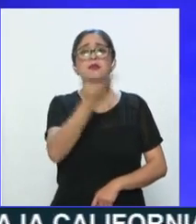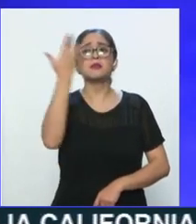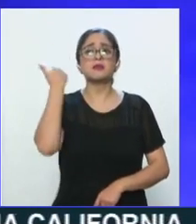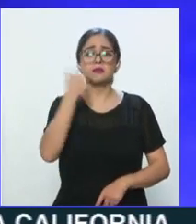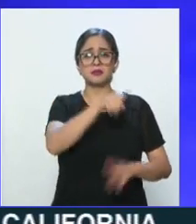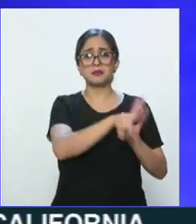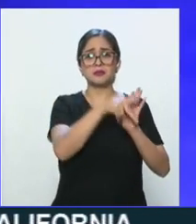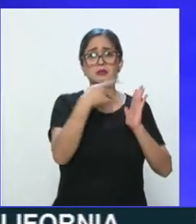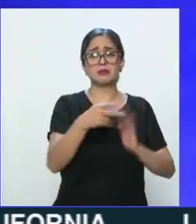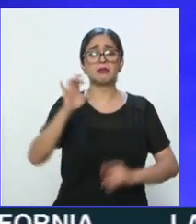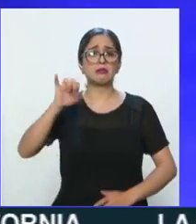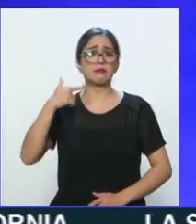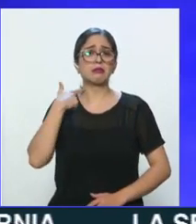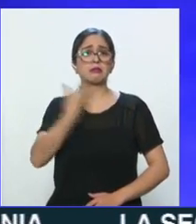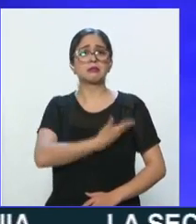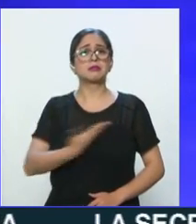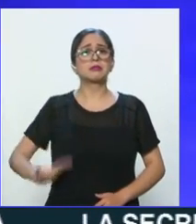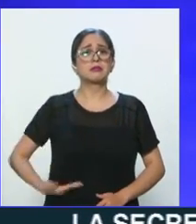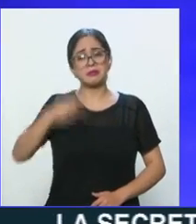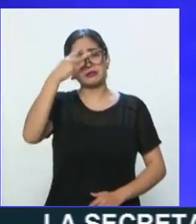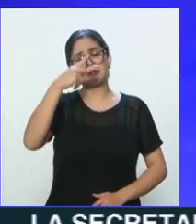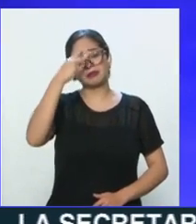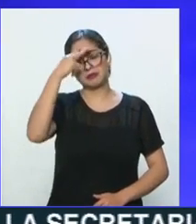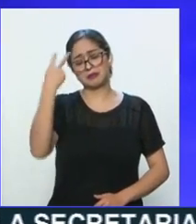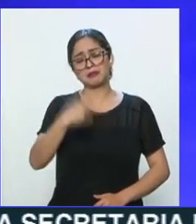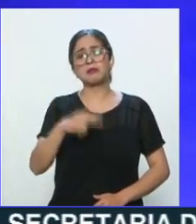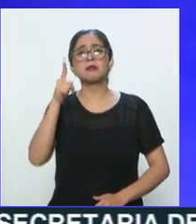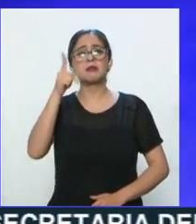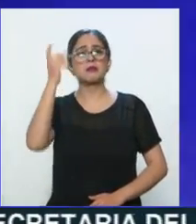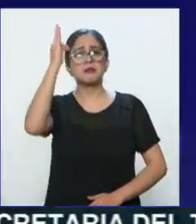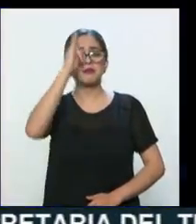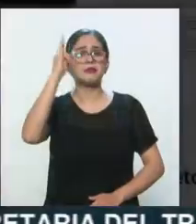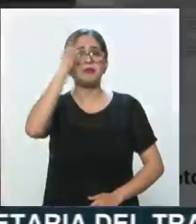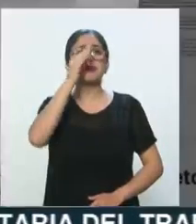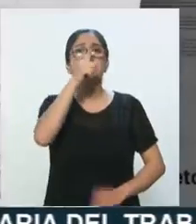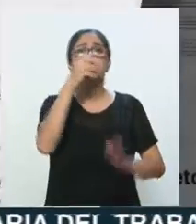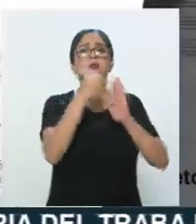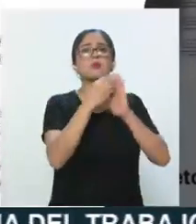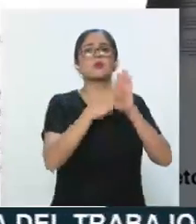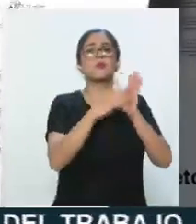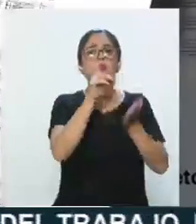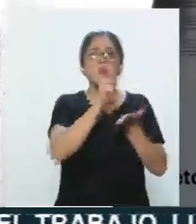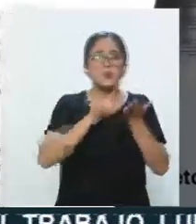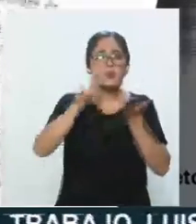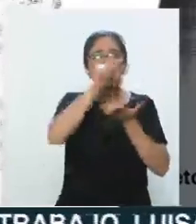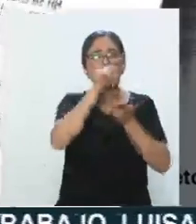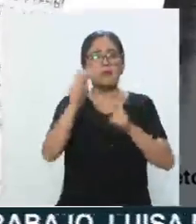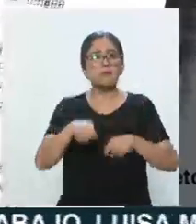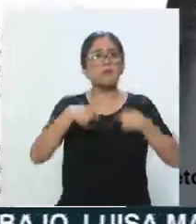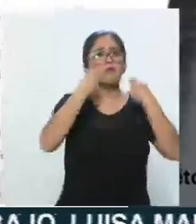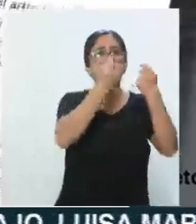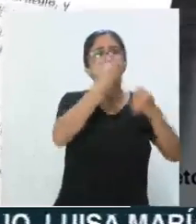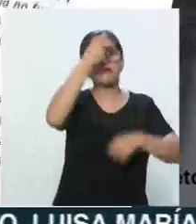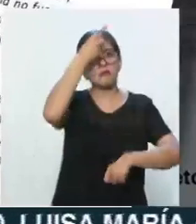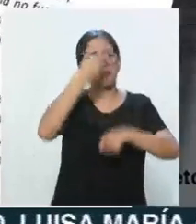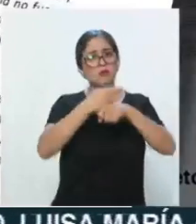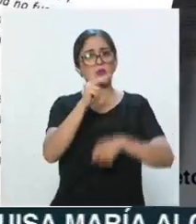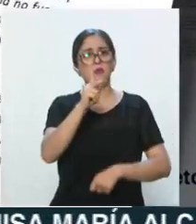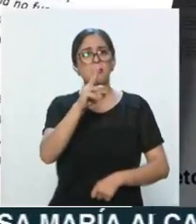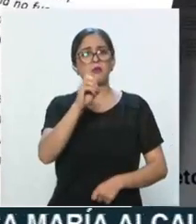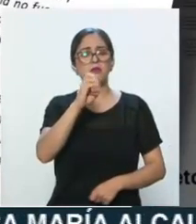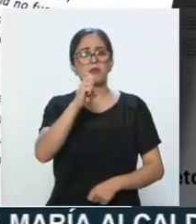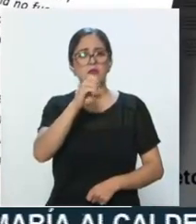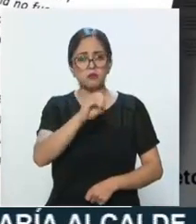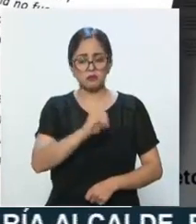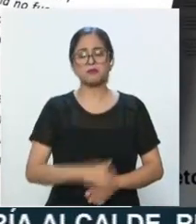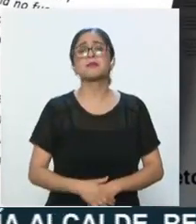el semanario, el expresidente de México, Felipe Calderón Hinojosa, publicó en su cuenta de Twitter una carta que envió al director de proceso, en la cual señaló